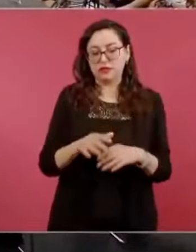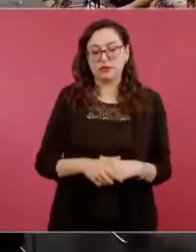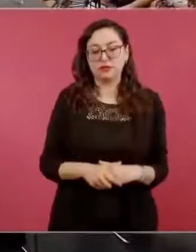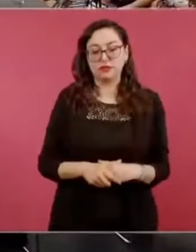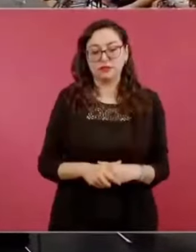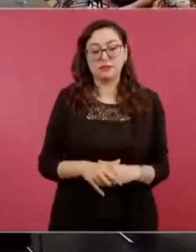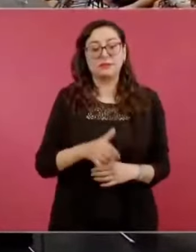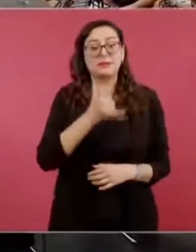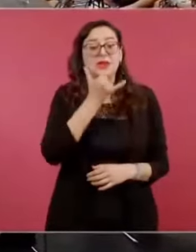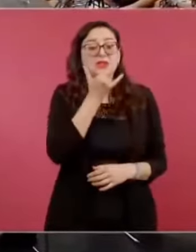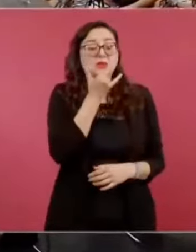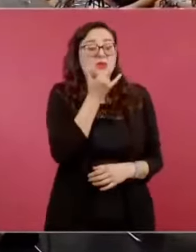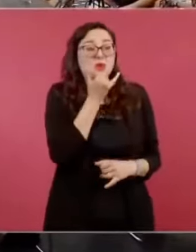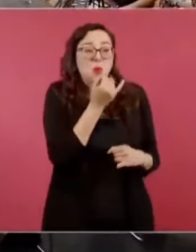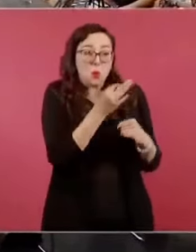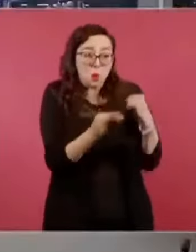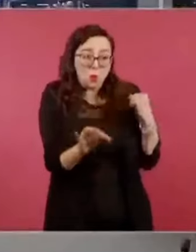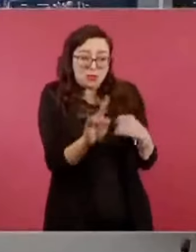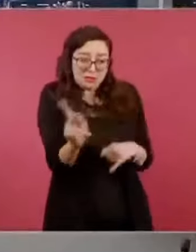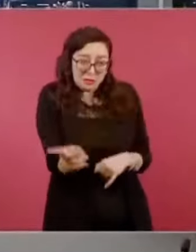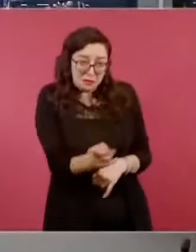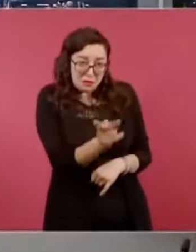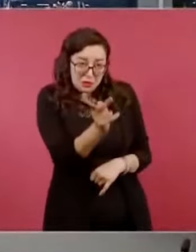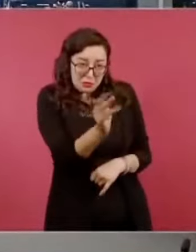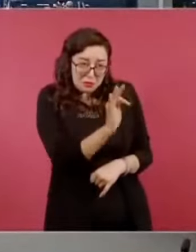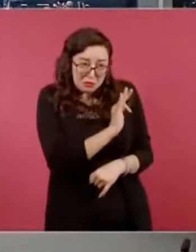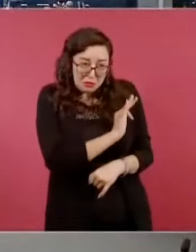puedo hacer una última pregunta, presidente?